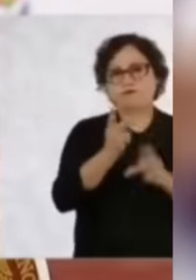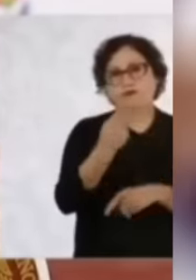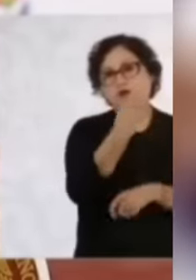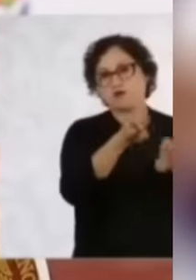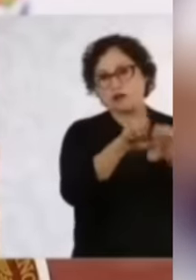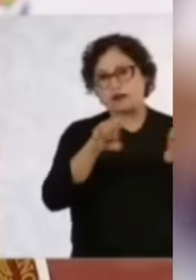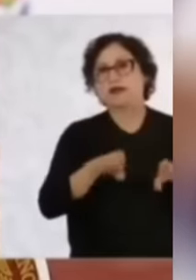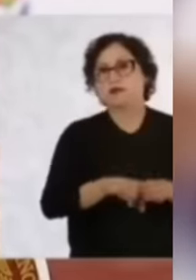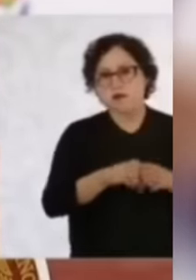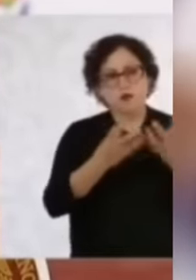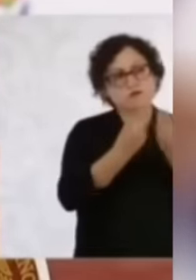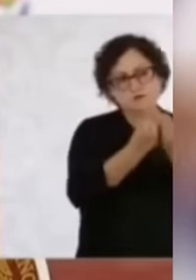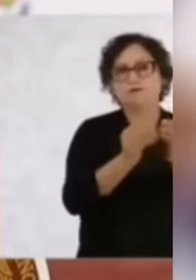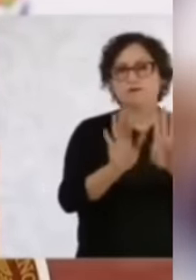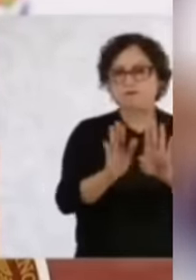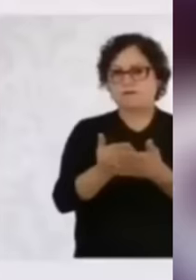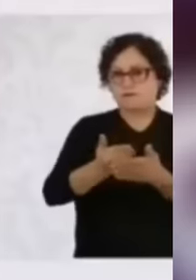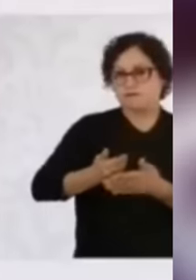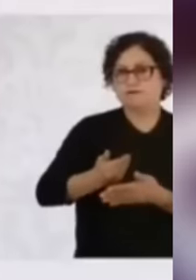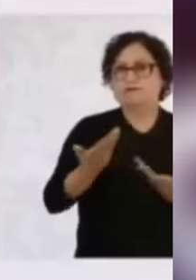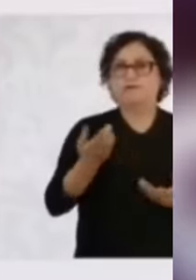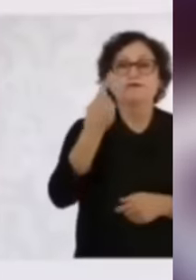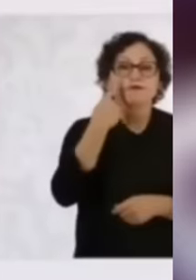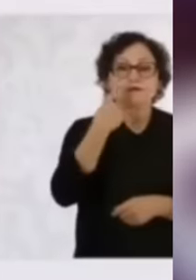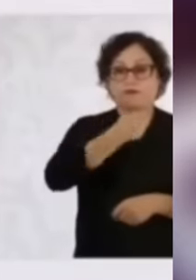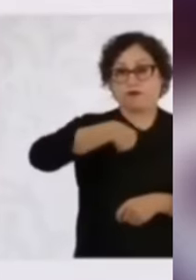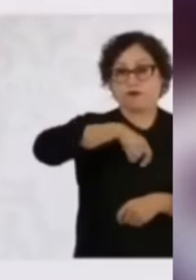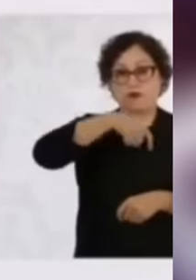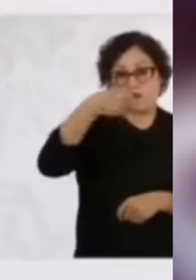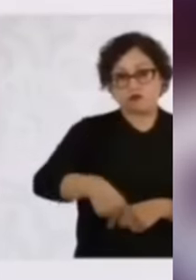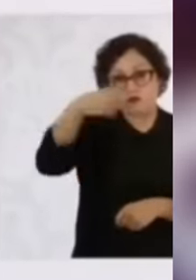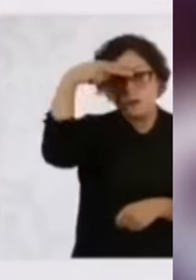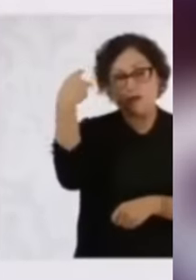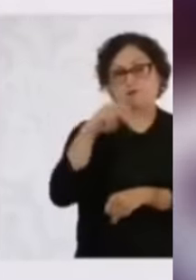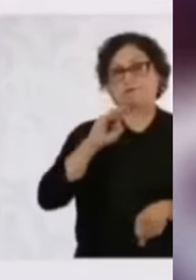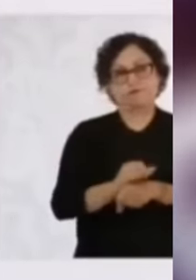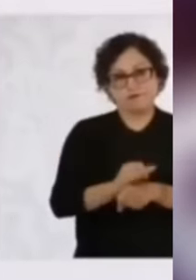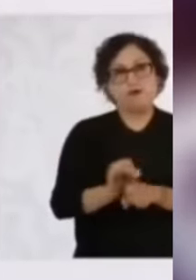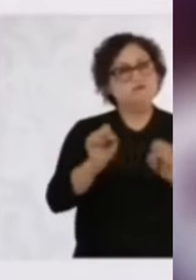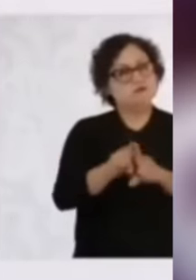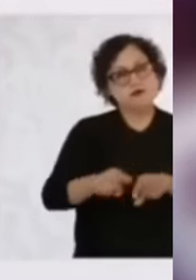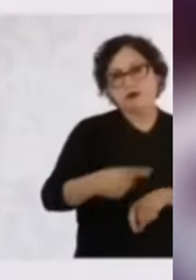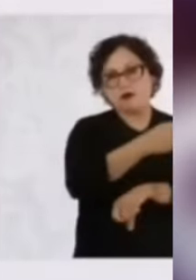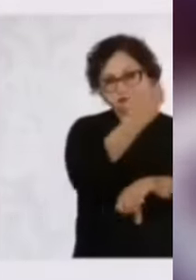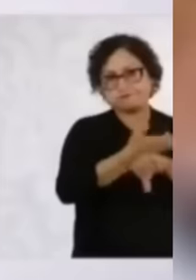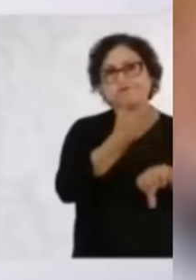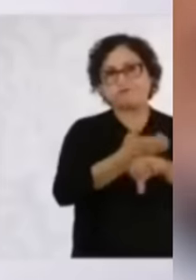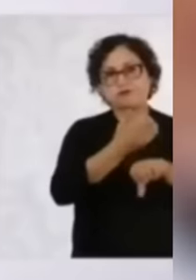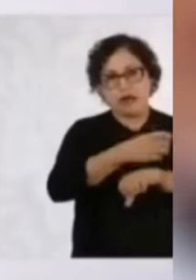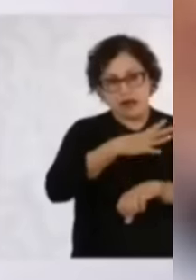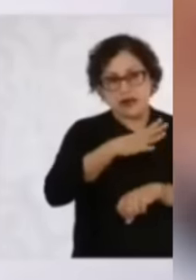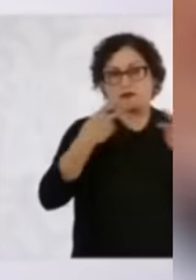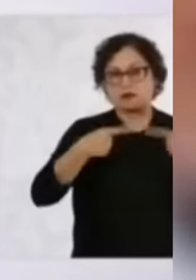al gobierno. Nosotros siempre vamos a defender a las y los mexicanos que están del otro lado de la frontera. ¿Qué más son